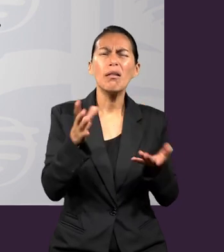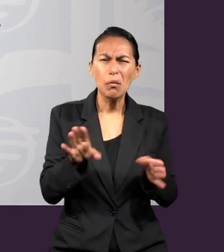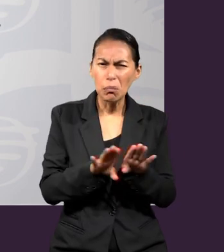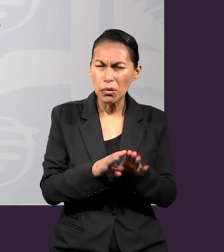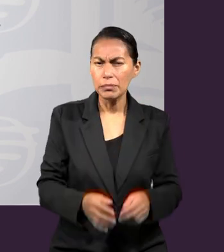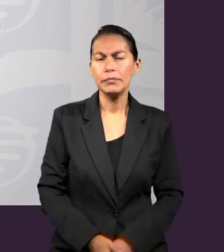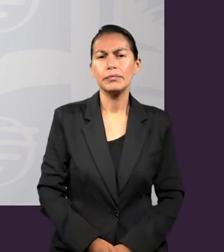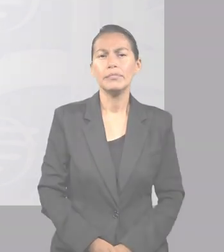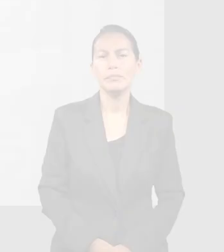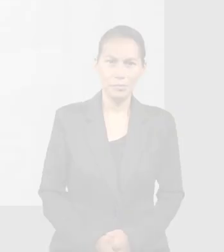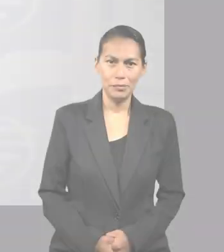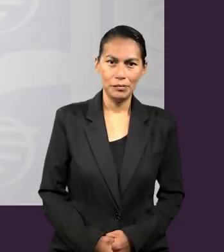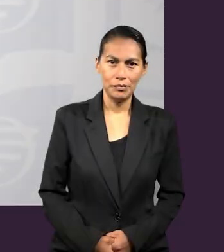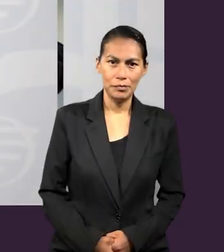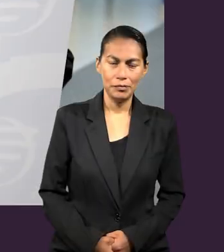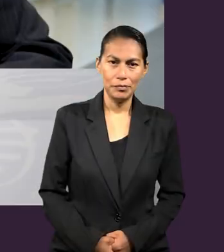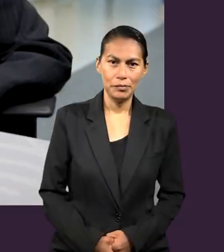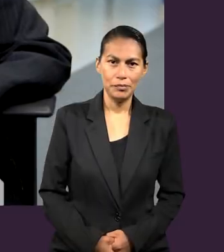9 y 10?